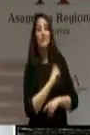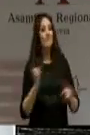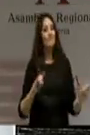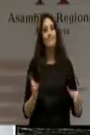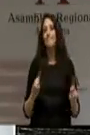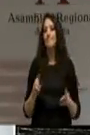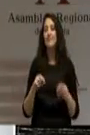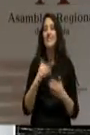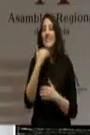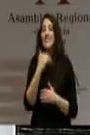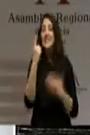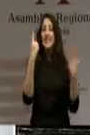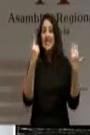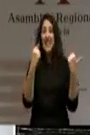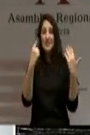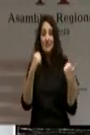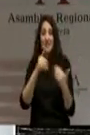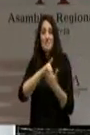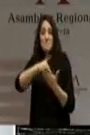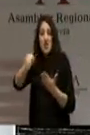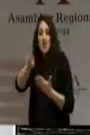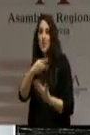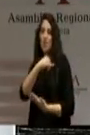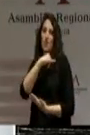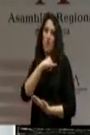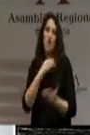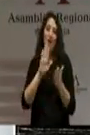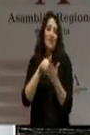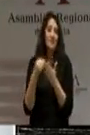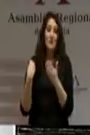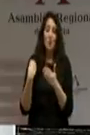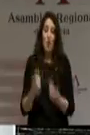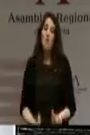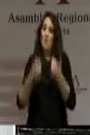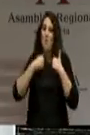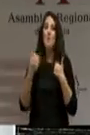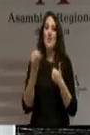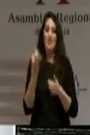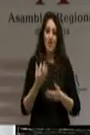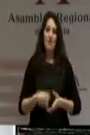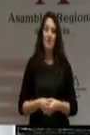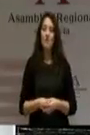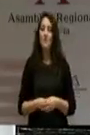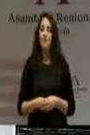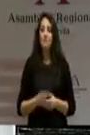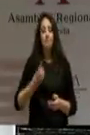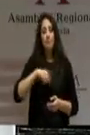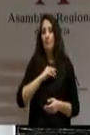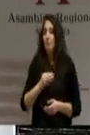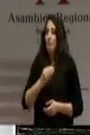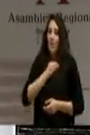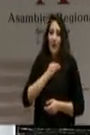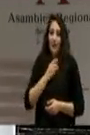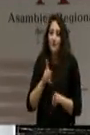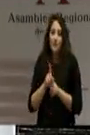millones de euros de deuda es la que tiene que afrontar usted. Lamentamos profundamente la renuncia